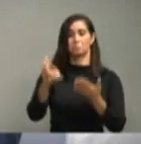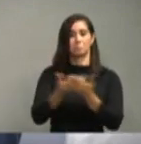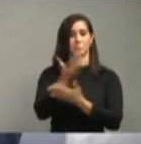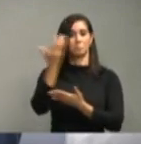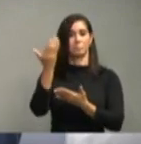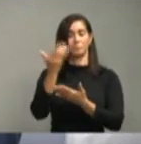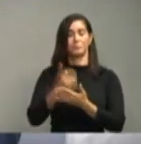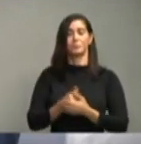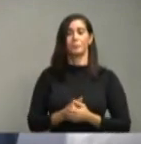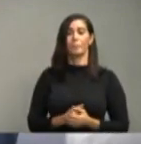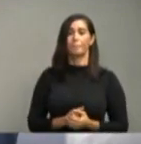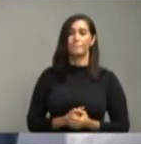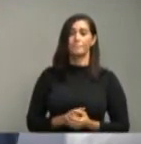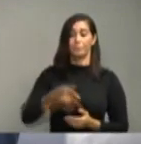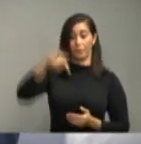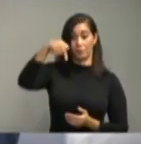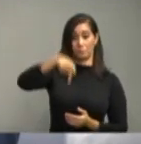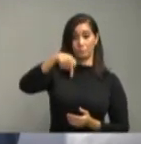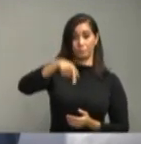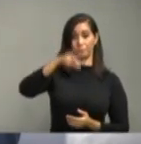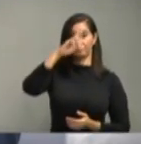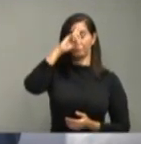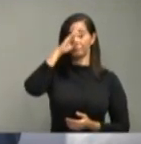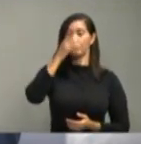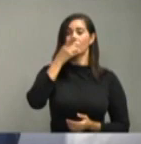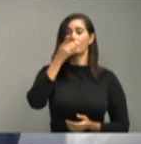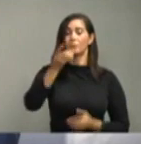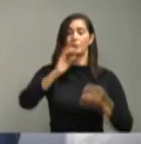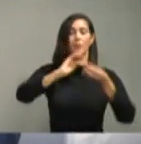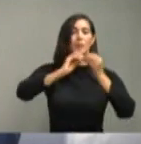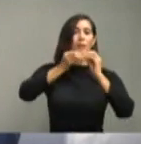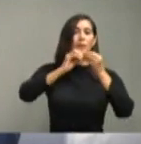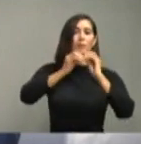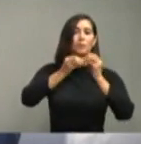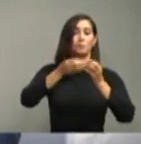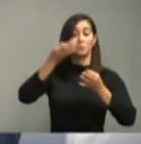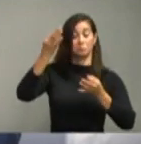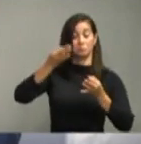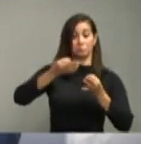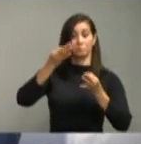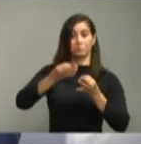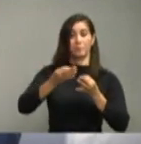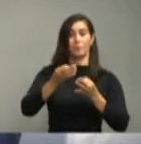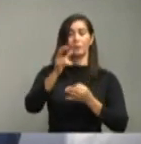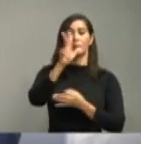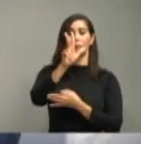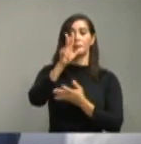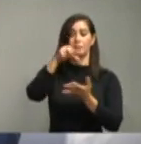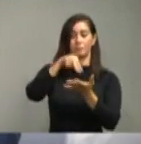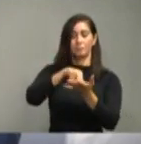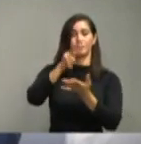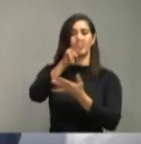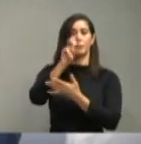En nuestro país, el número de casos confirmados es de 3